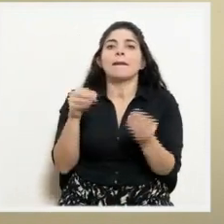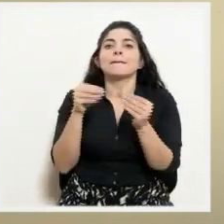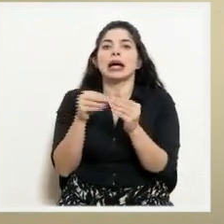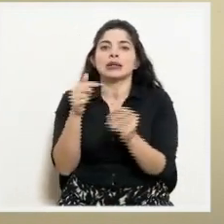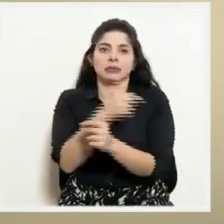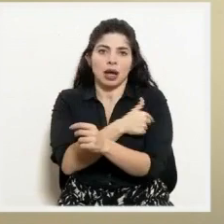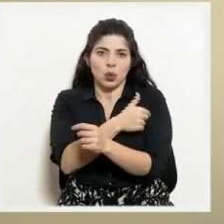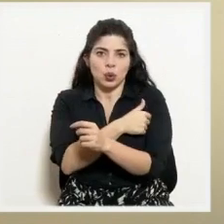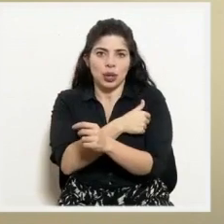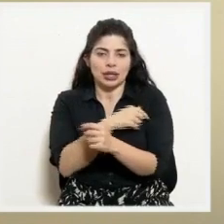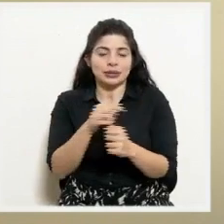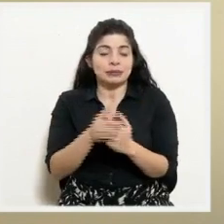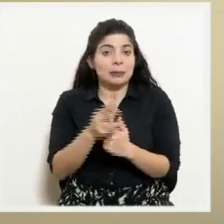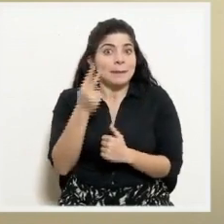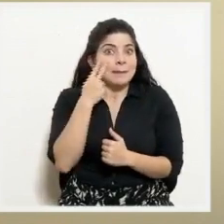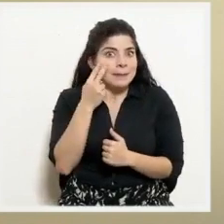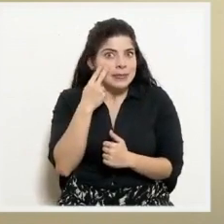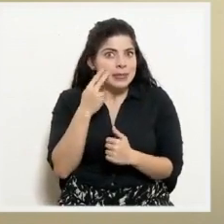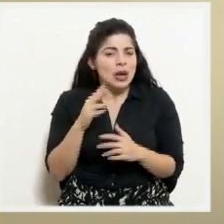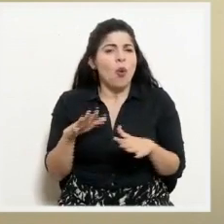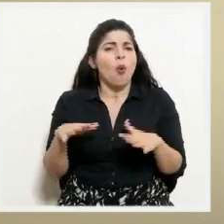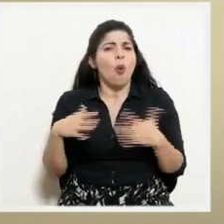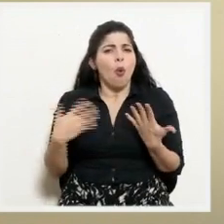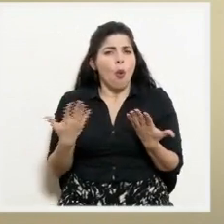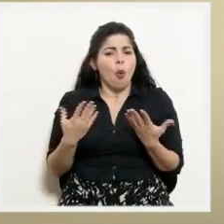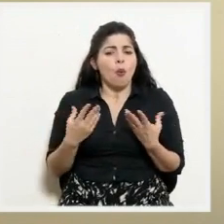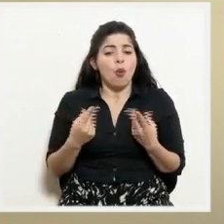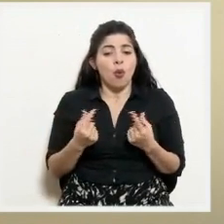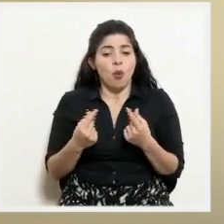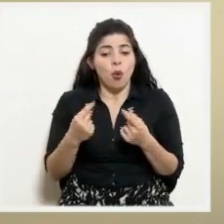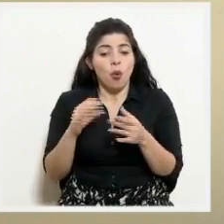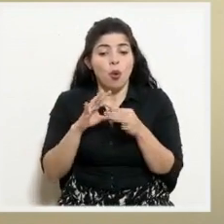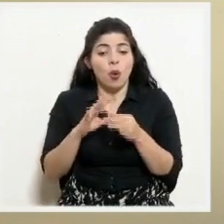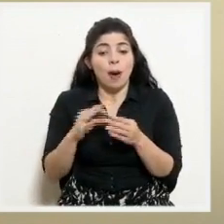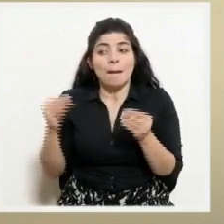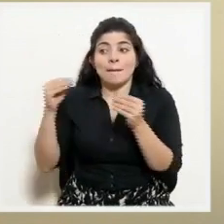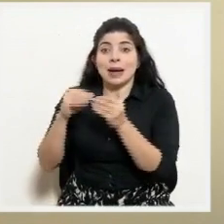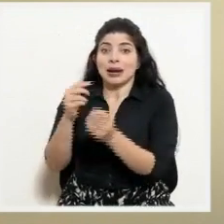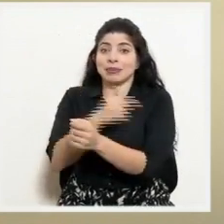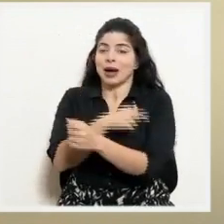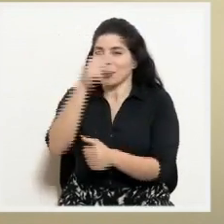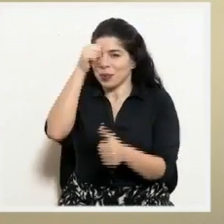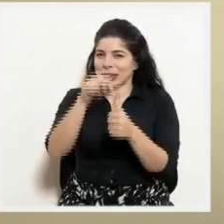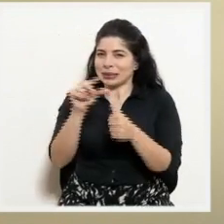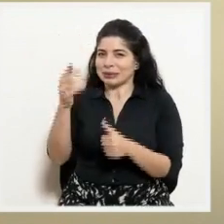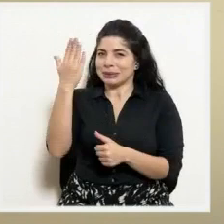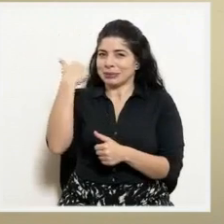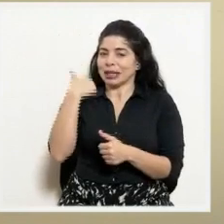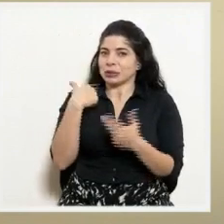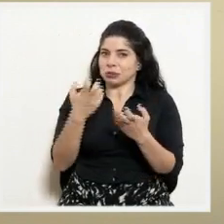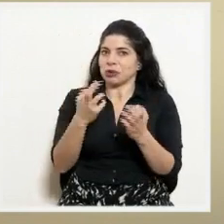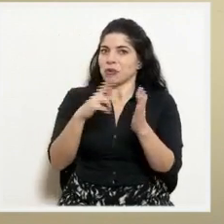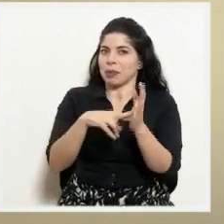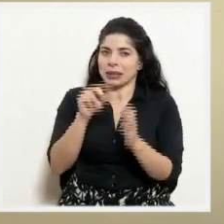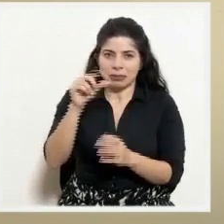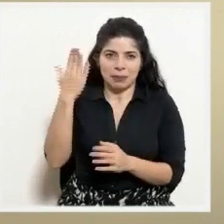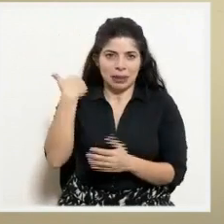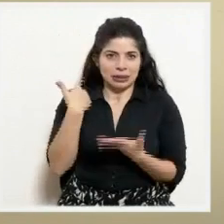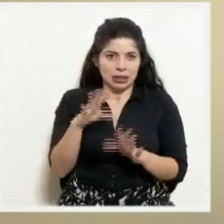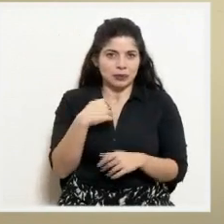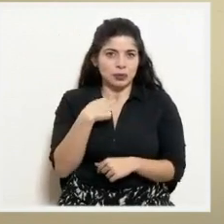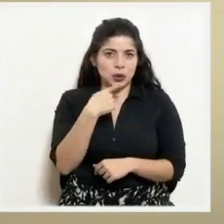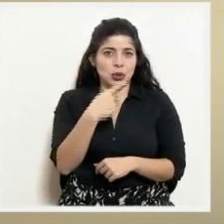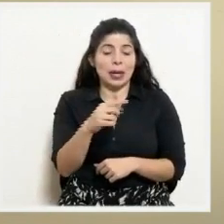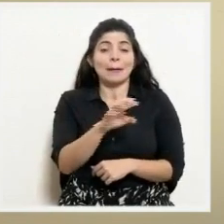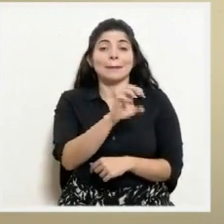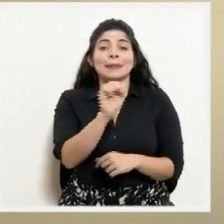Y vea usted cómo la aceleración tiene que ver con la llegada de más vacunas. Yo señalé la semana anterior y quiero reiterar que en